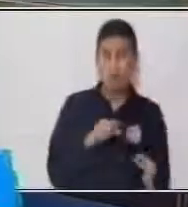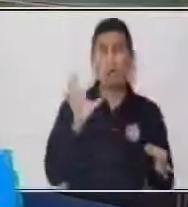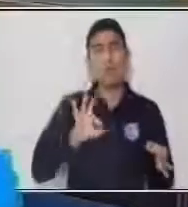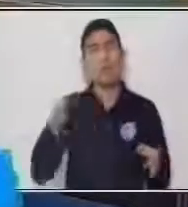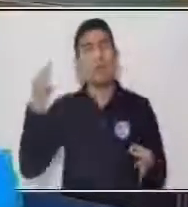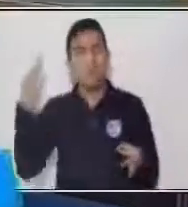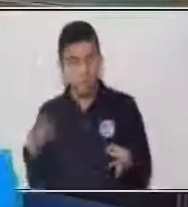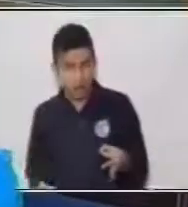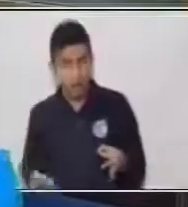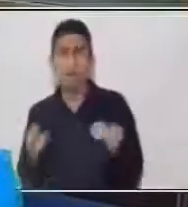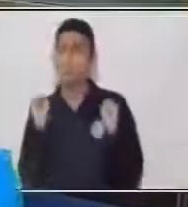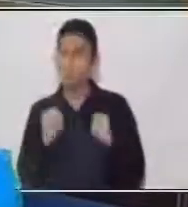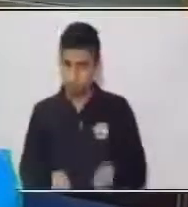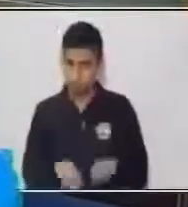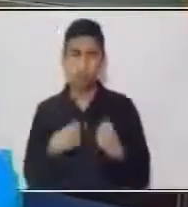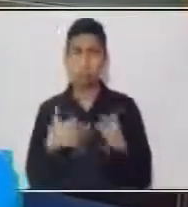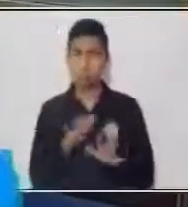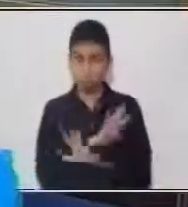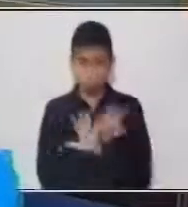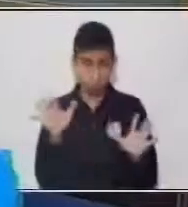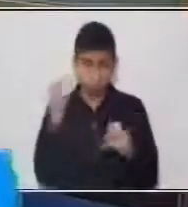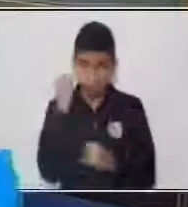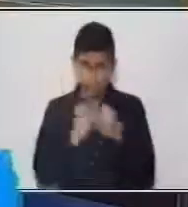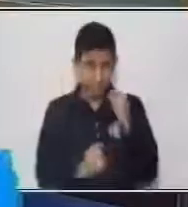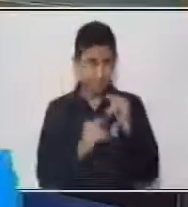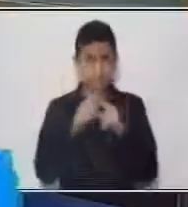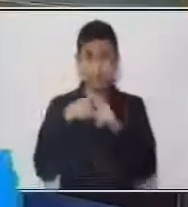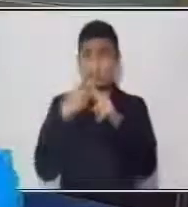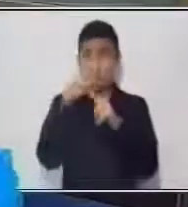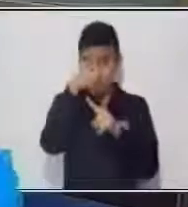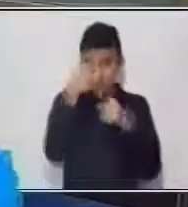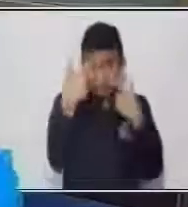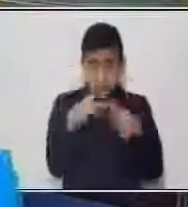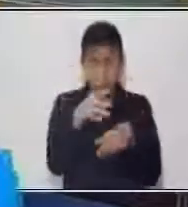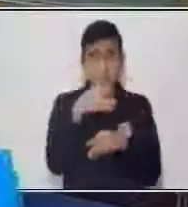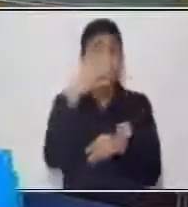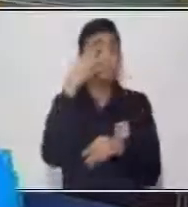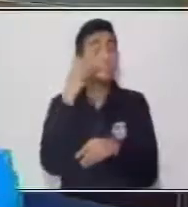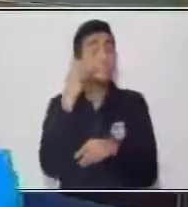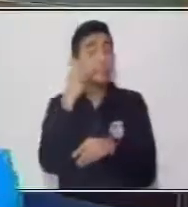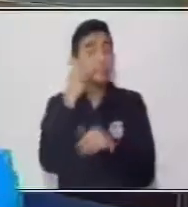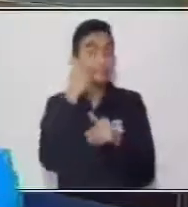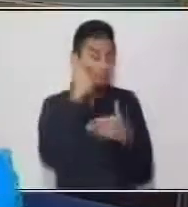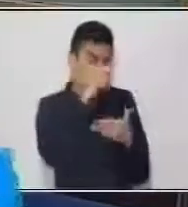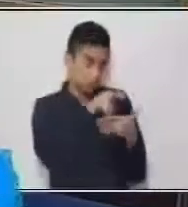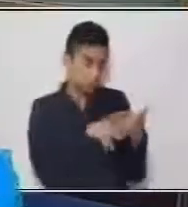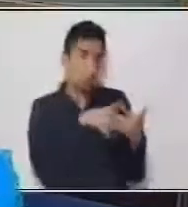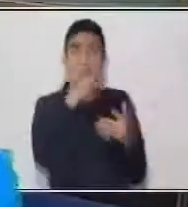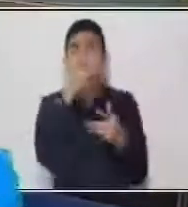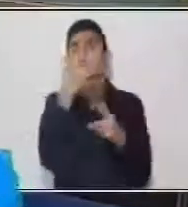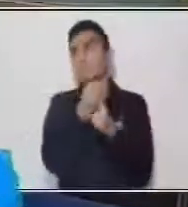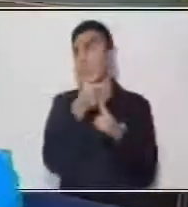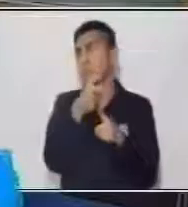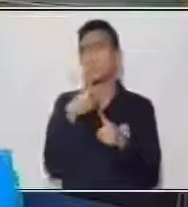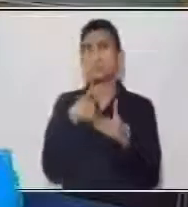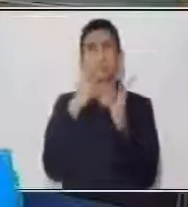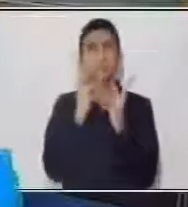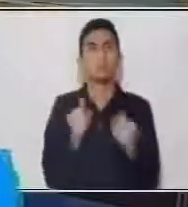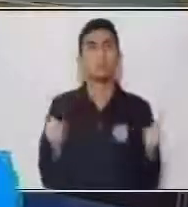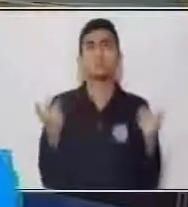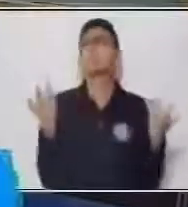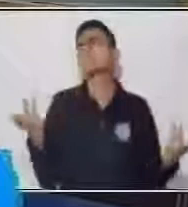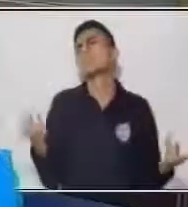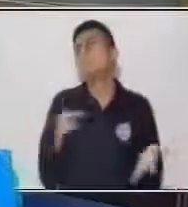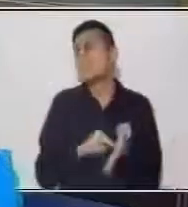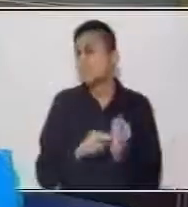ser afirmativa. Luego, cuando tú experimentes o leas, vas a llegar a una conclusión. Con la conclusión estás